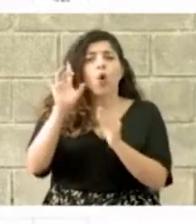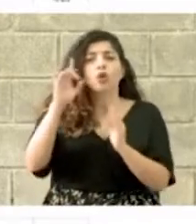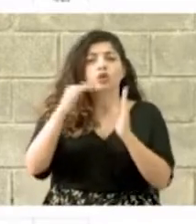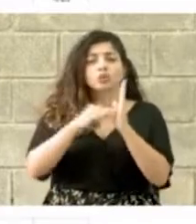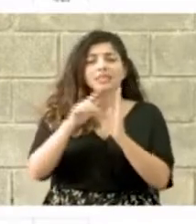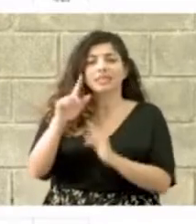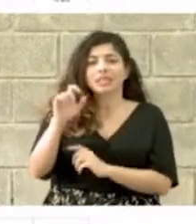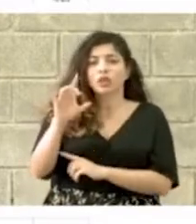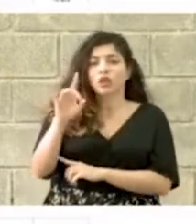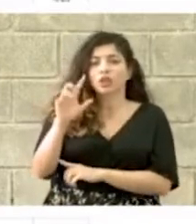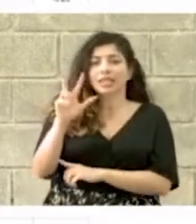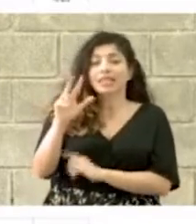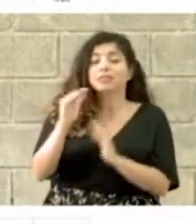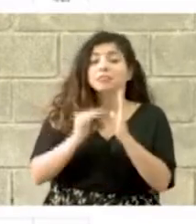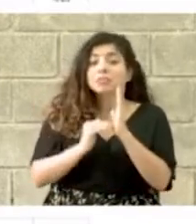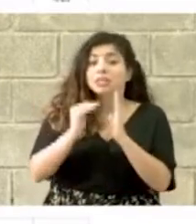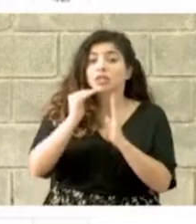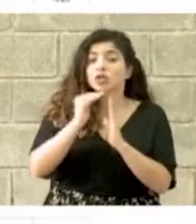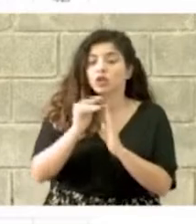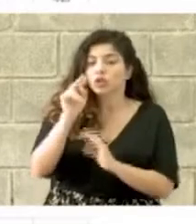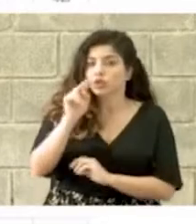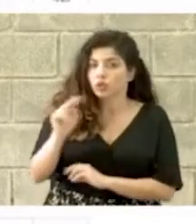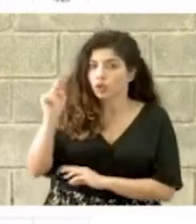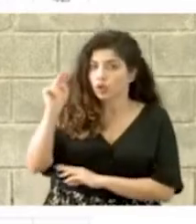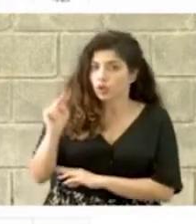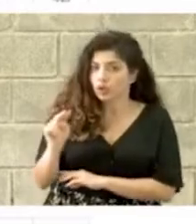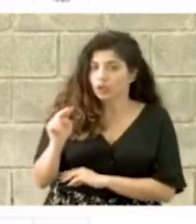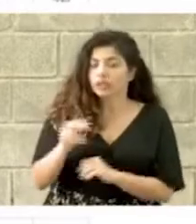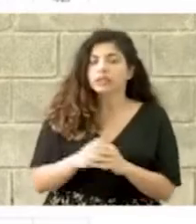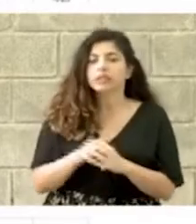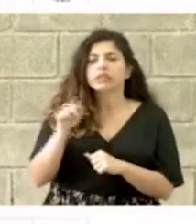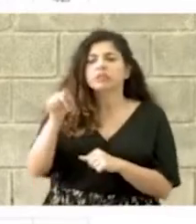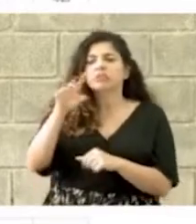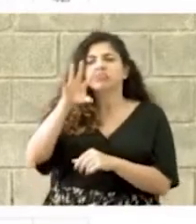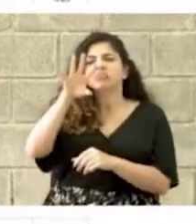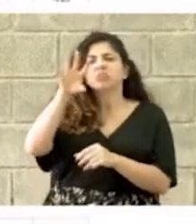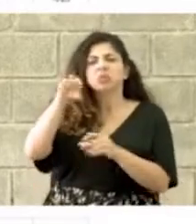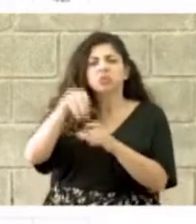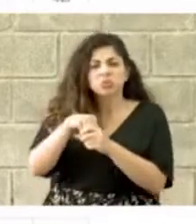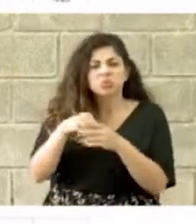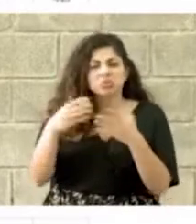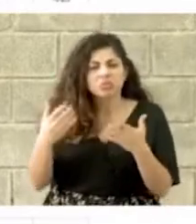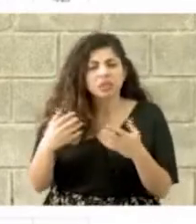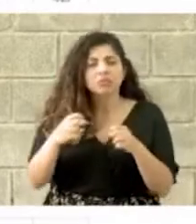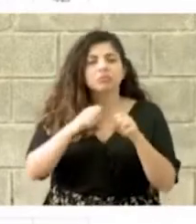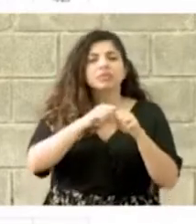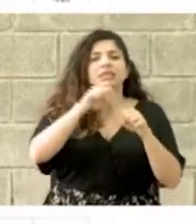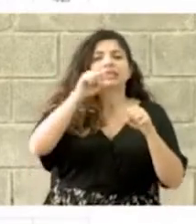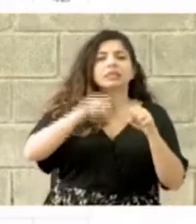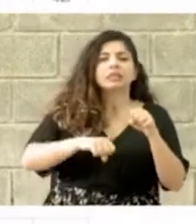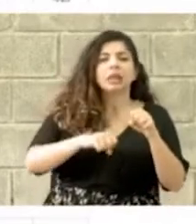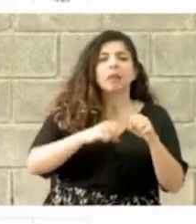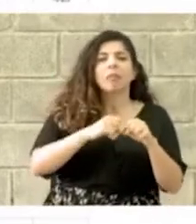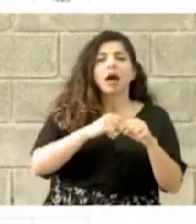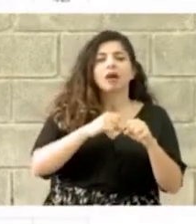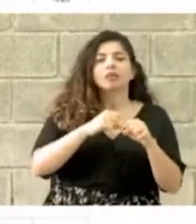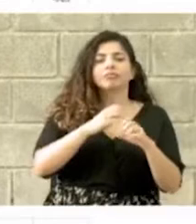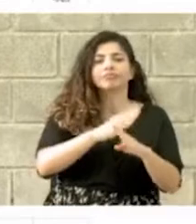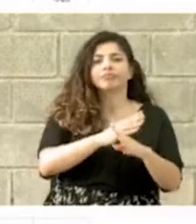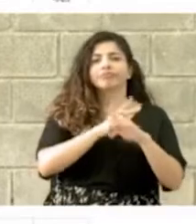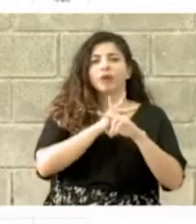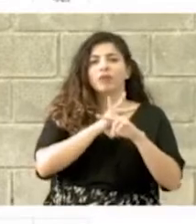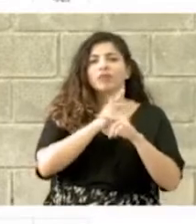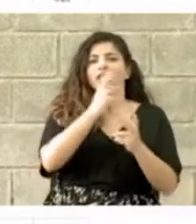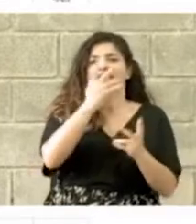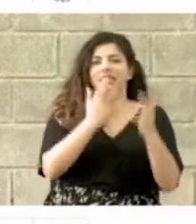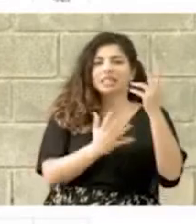,183 millones de colones, incluyen sistemas antiincendios en el